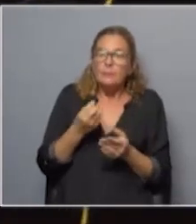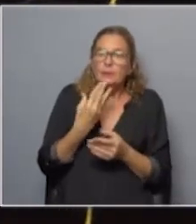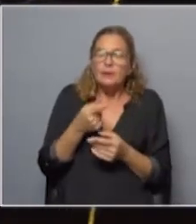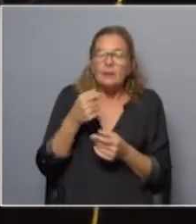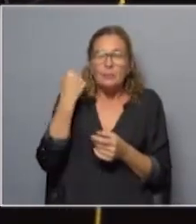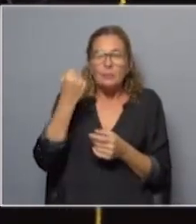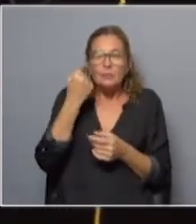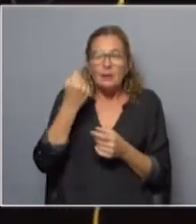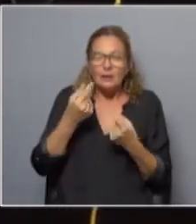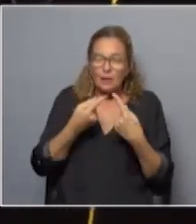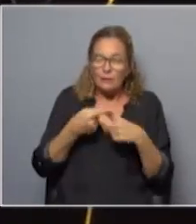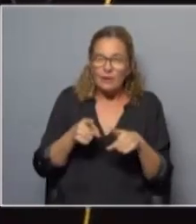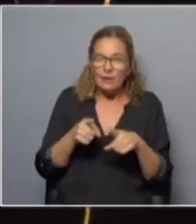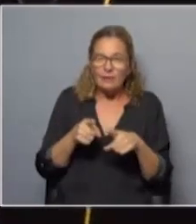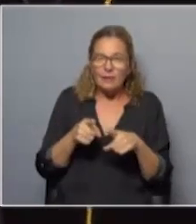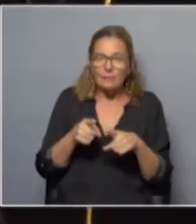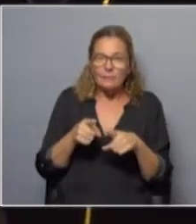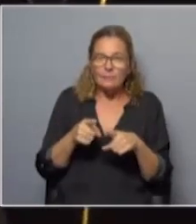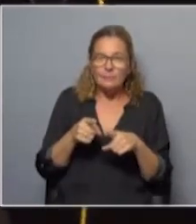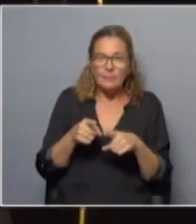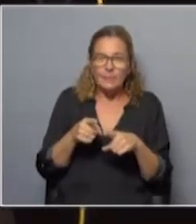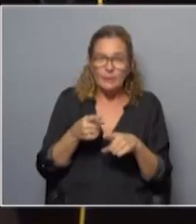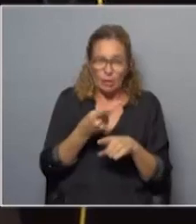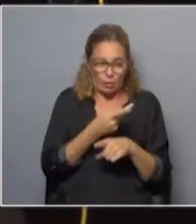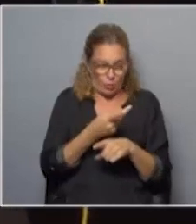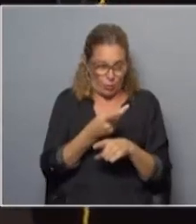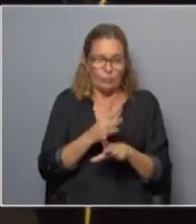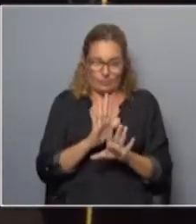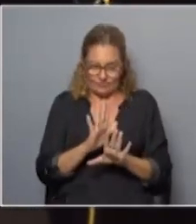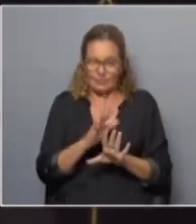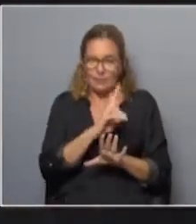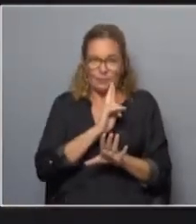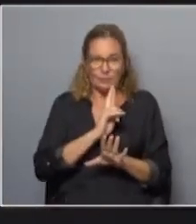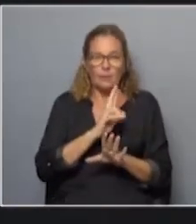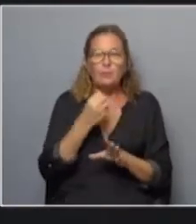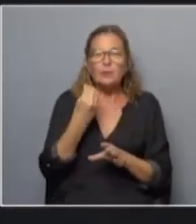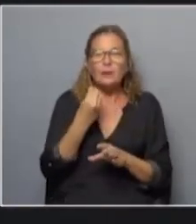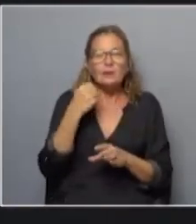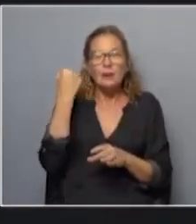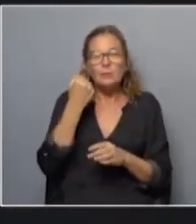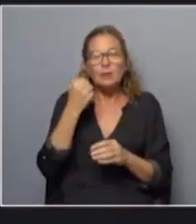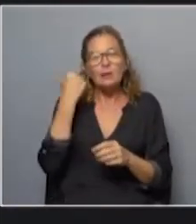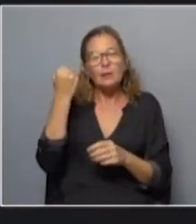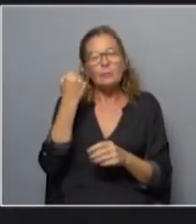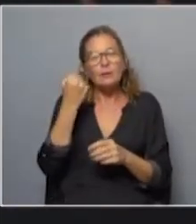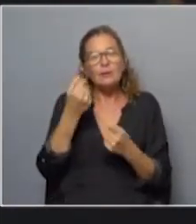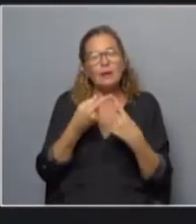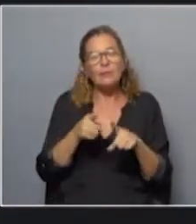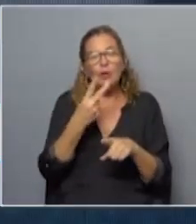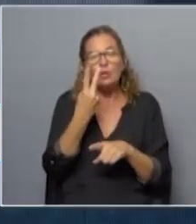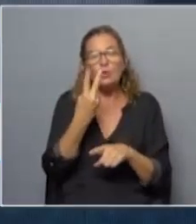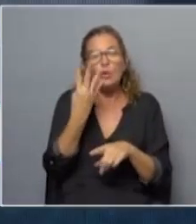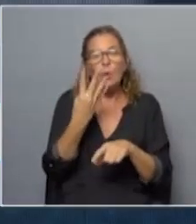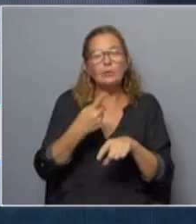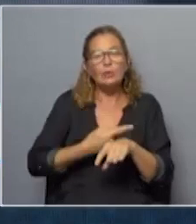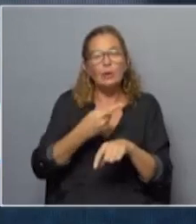qué es tan importante la diferencia? Bueno, Tyler, con un poco de gamba también. ¿Por qué es tan importante esta diferencia entre dos o cuatro horas